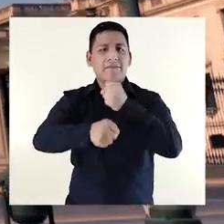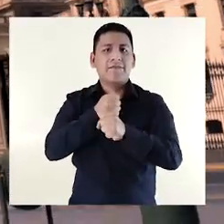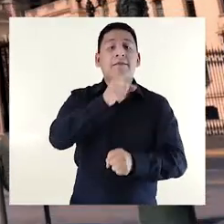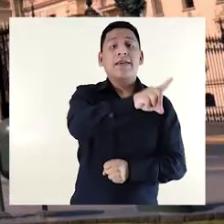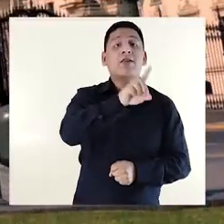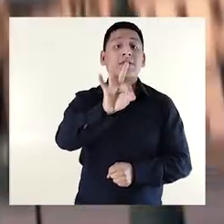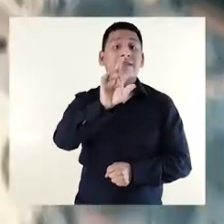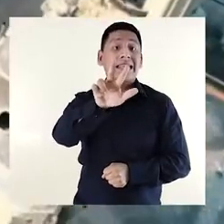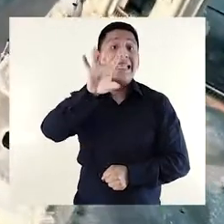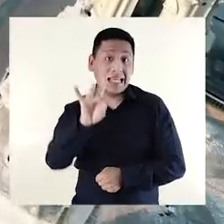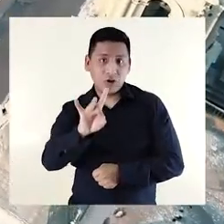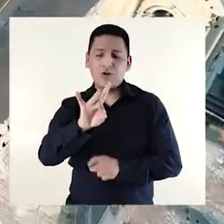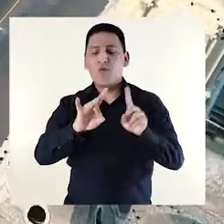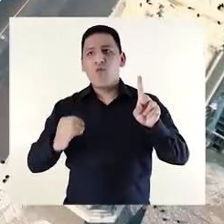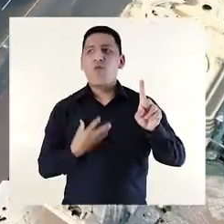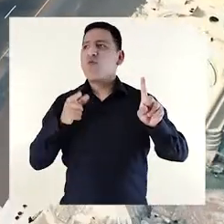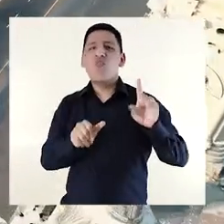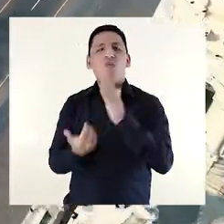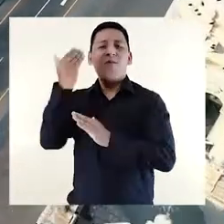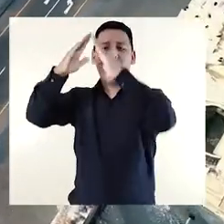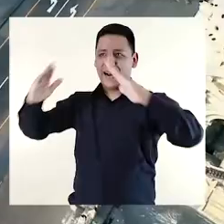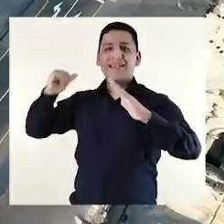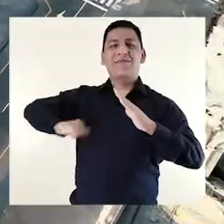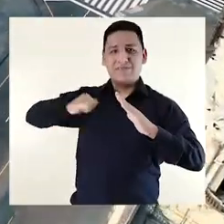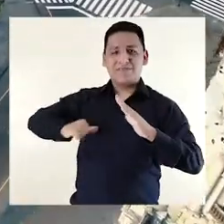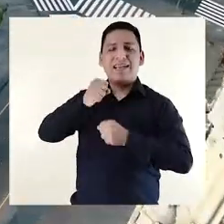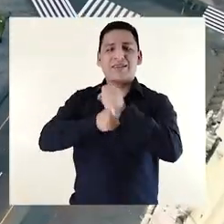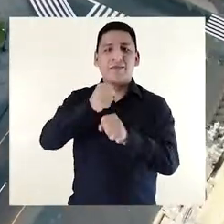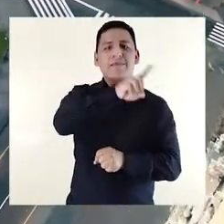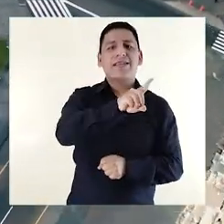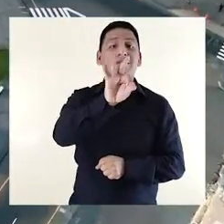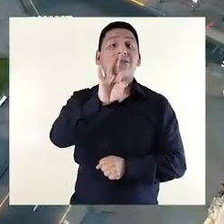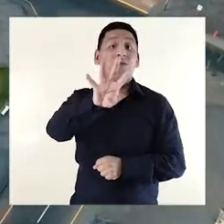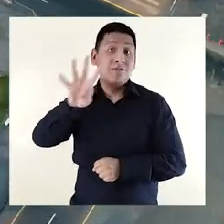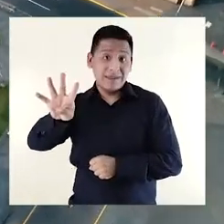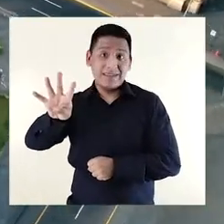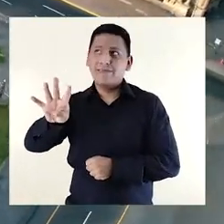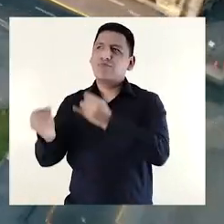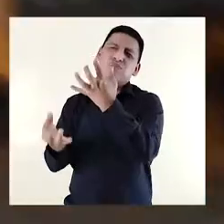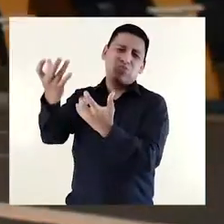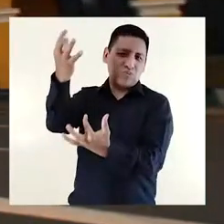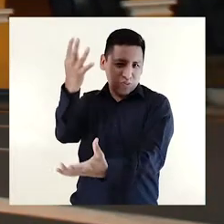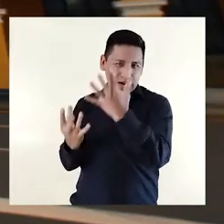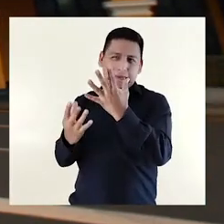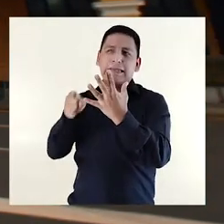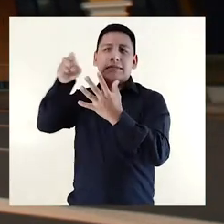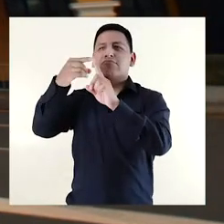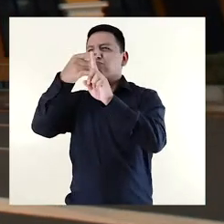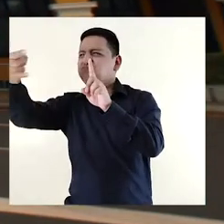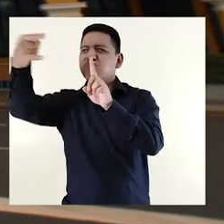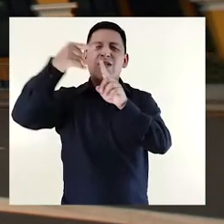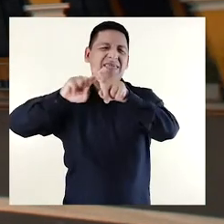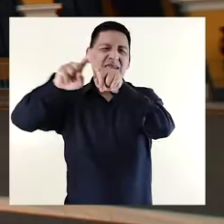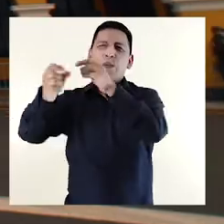1938, animó la construcción de un nuevo palacio municipal en 1944, luego de su incendio, el cual